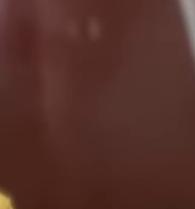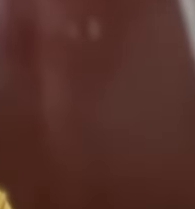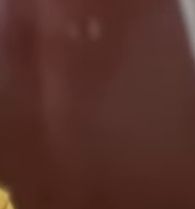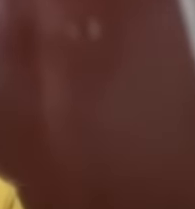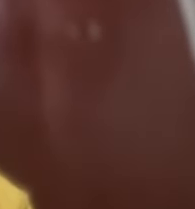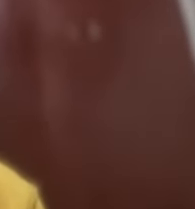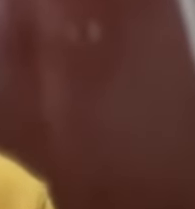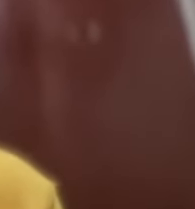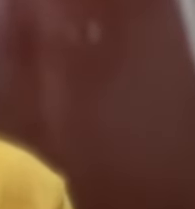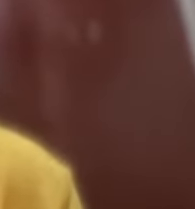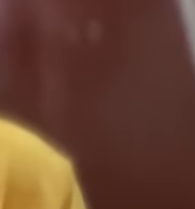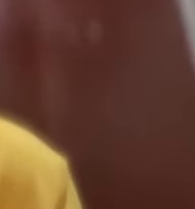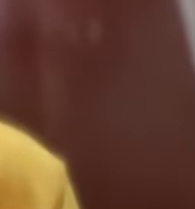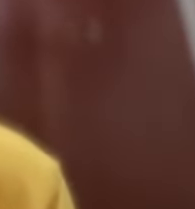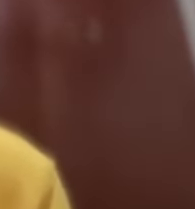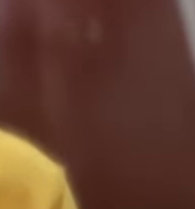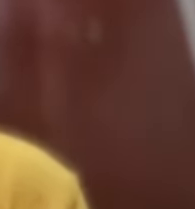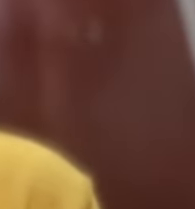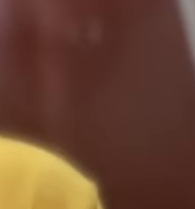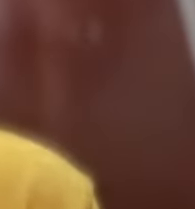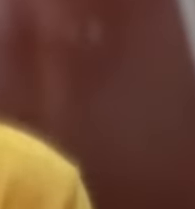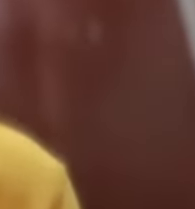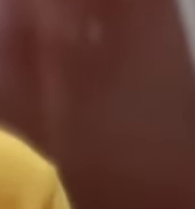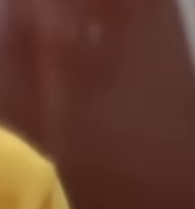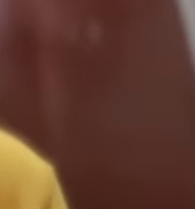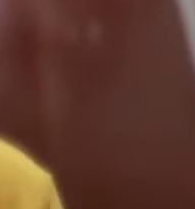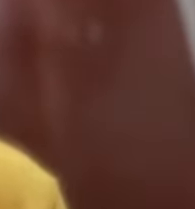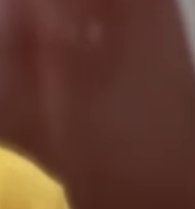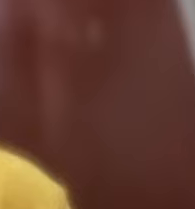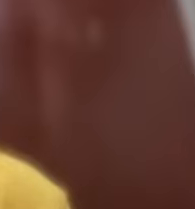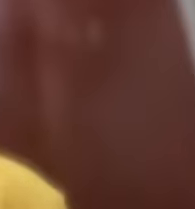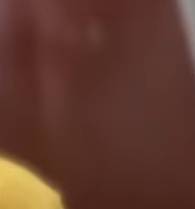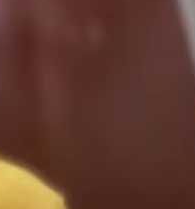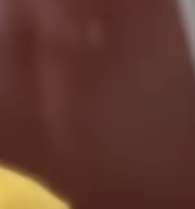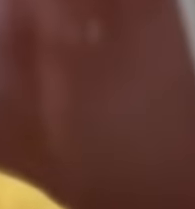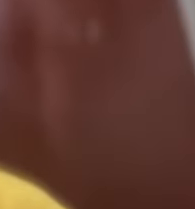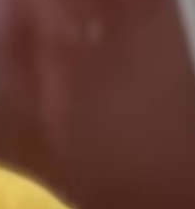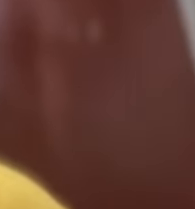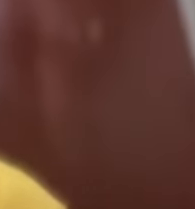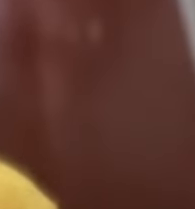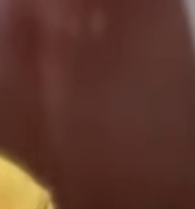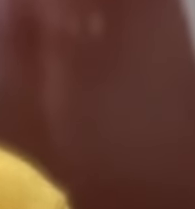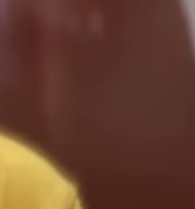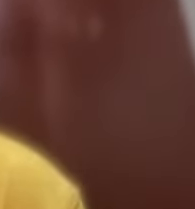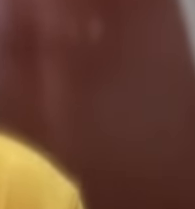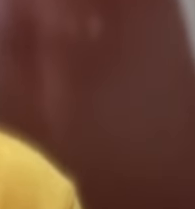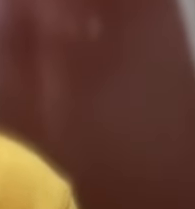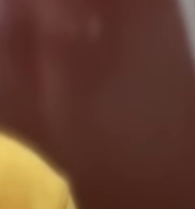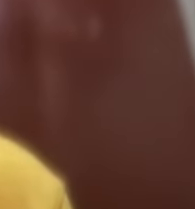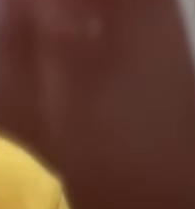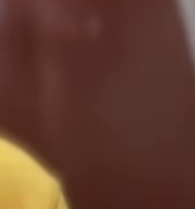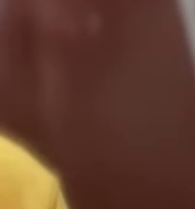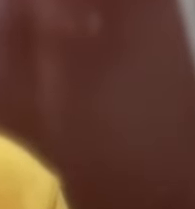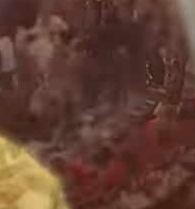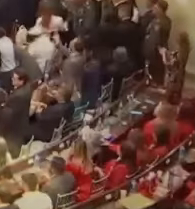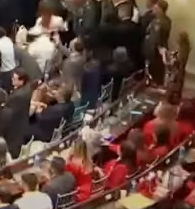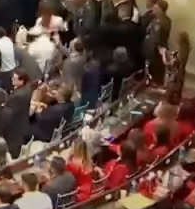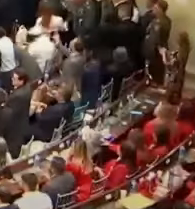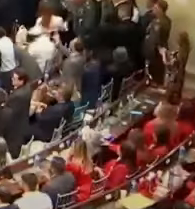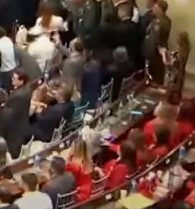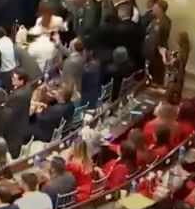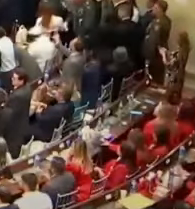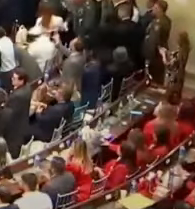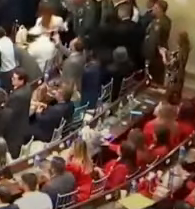o cómo se preparó para contradecir al presidente, porque puede dar risa. Entonces, vamos a analizar. Entonces, aquí está